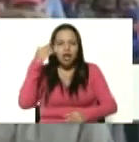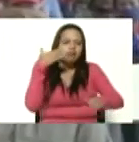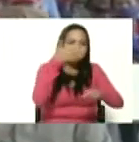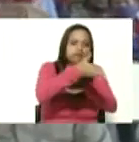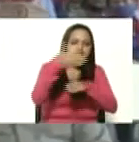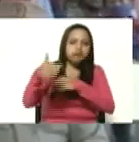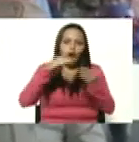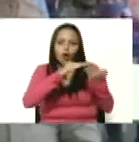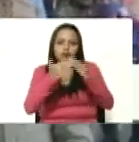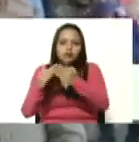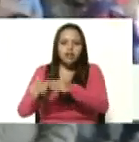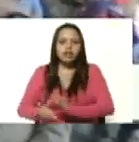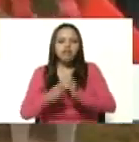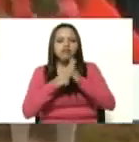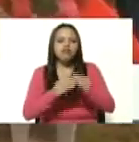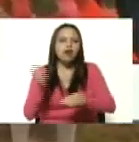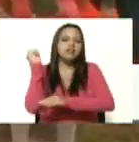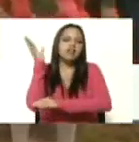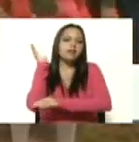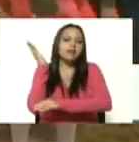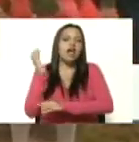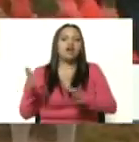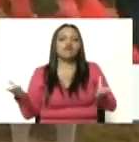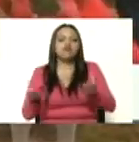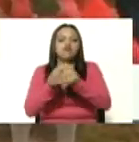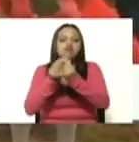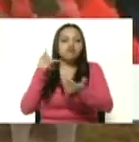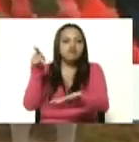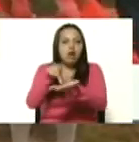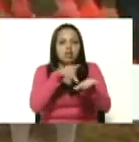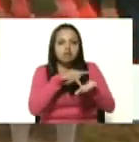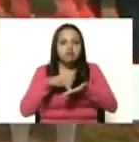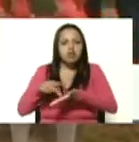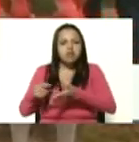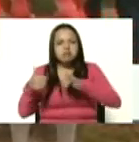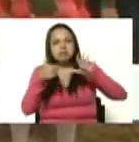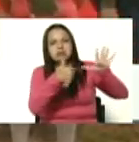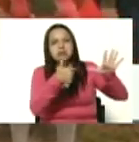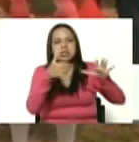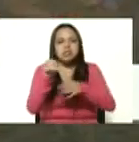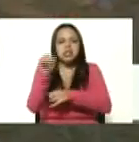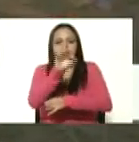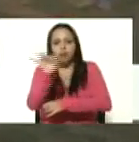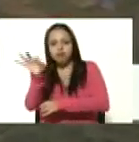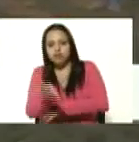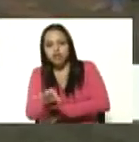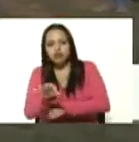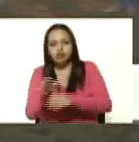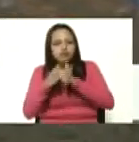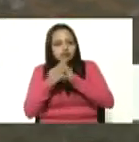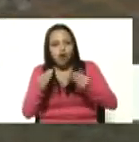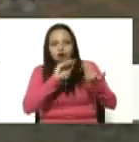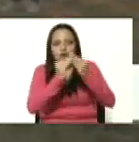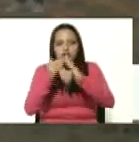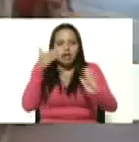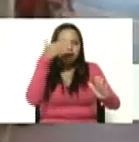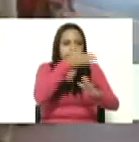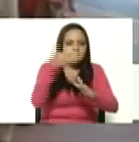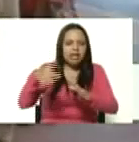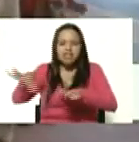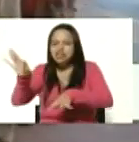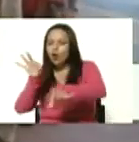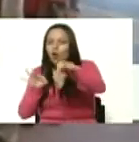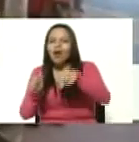donde en cada asamblea con la participación de por lo menos el 60% de la respectiva comunidad se selecciona